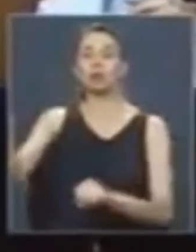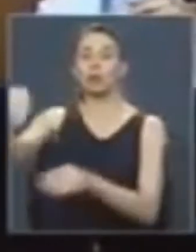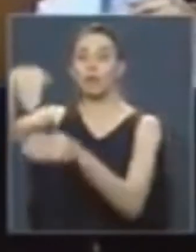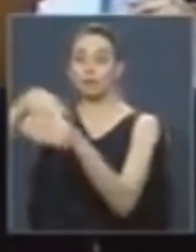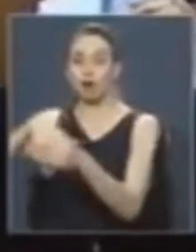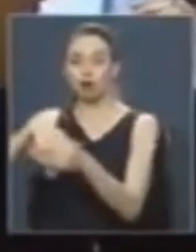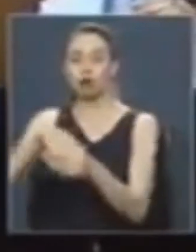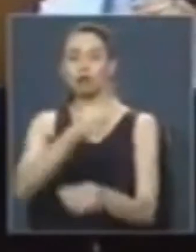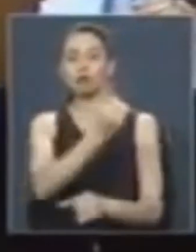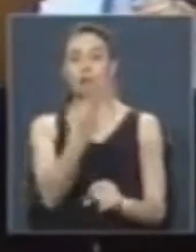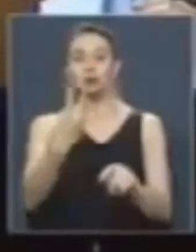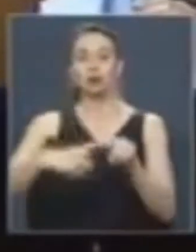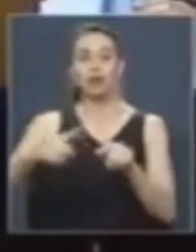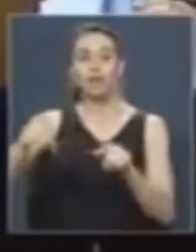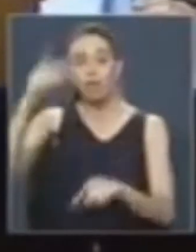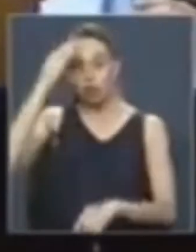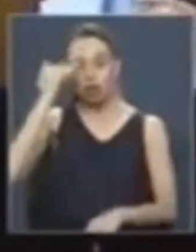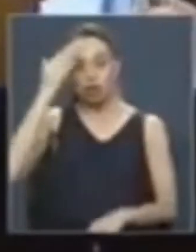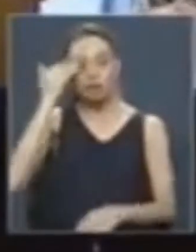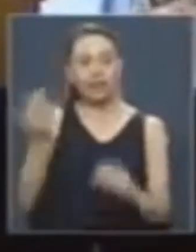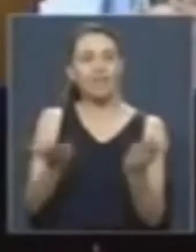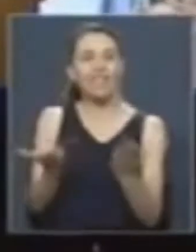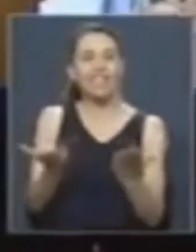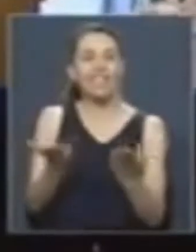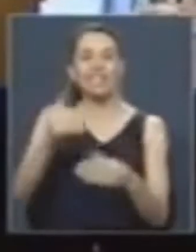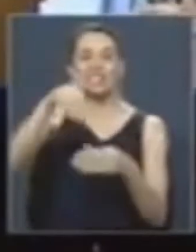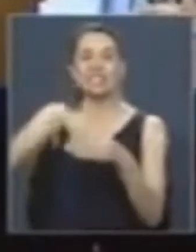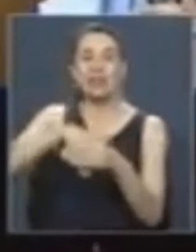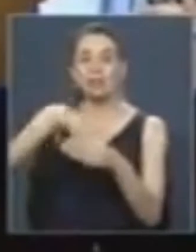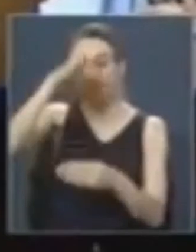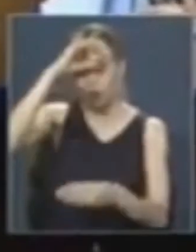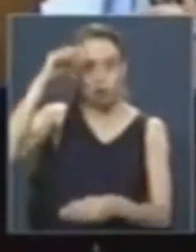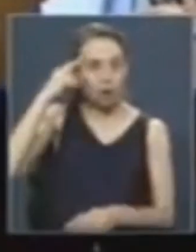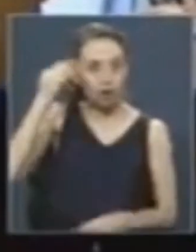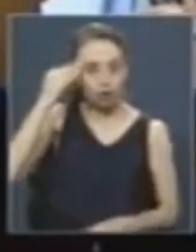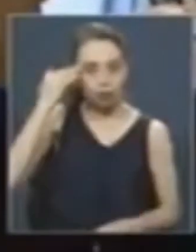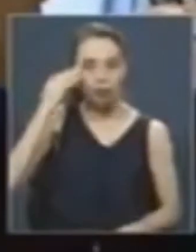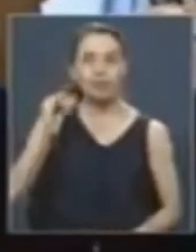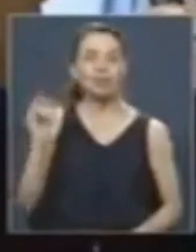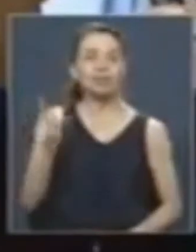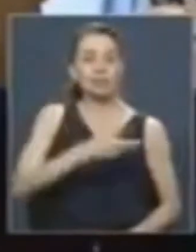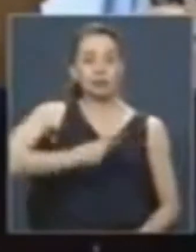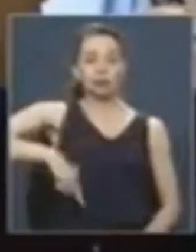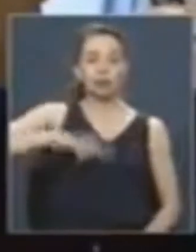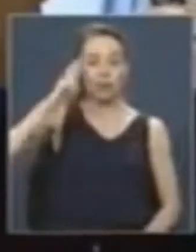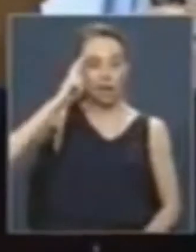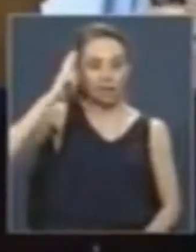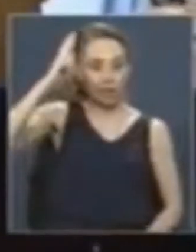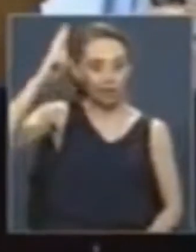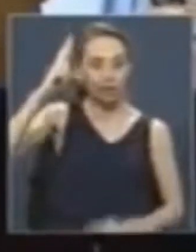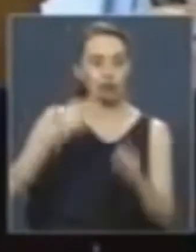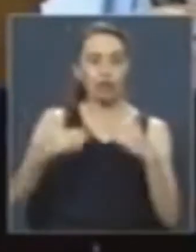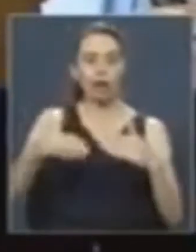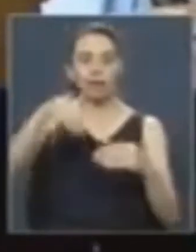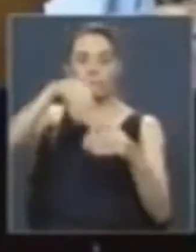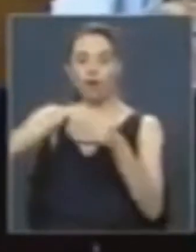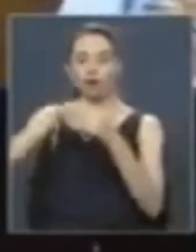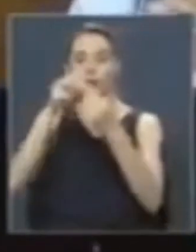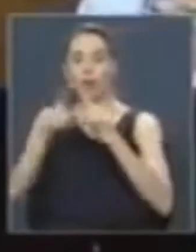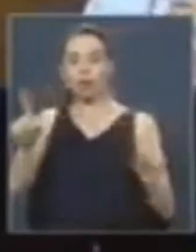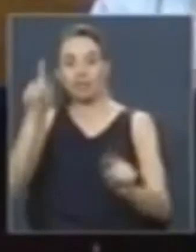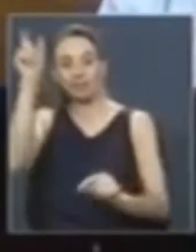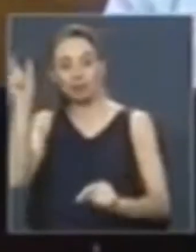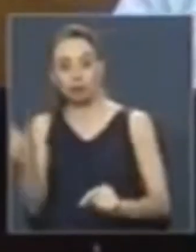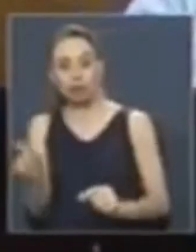aunque en muchas ocasiones no sepa siquiera qué es lo que se está votando. Y si nuestra reflexión nos lleva en ocasiones a votar distinto,